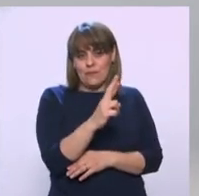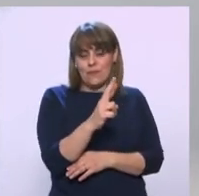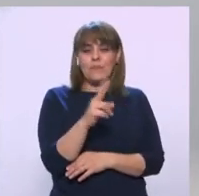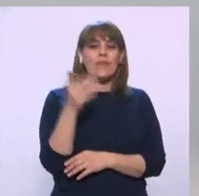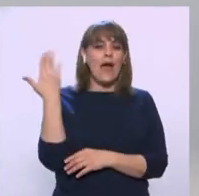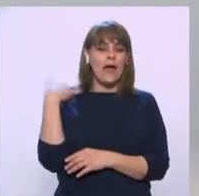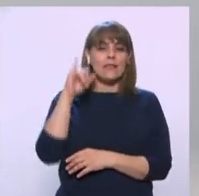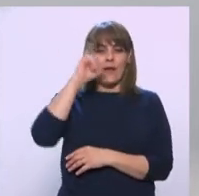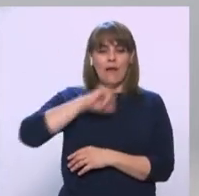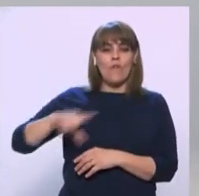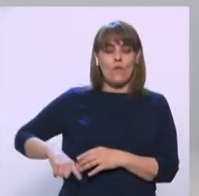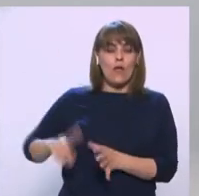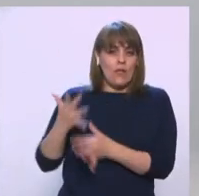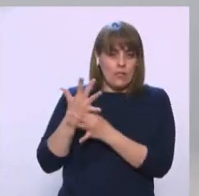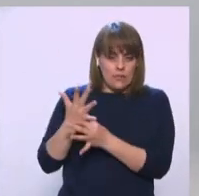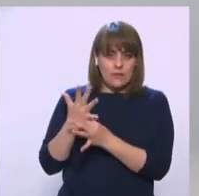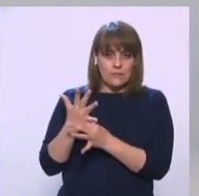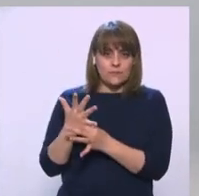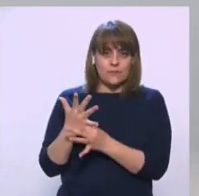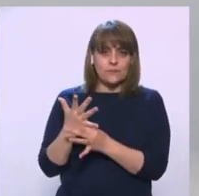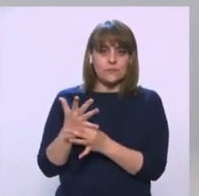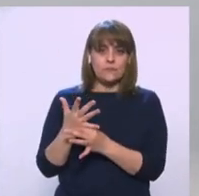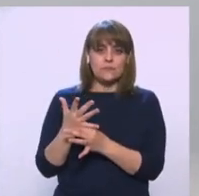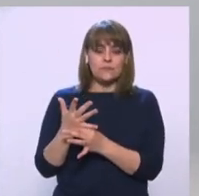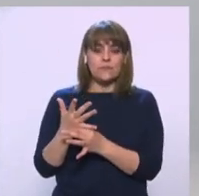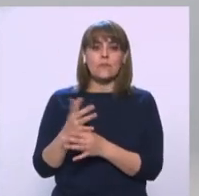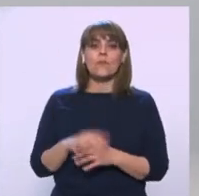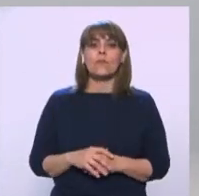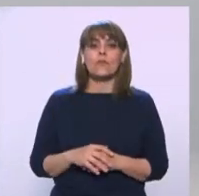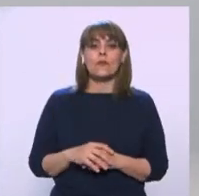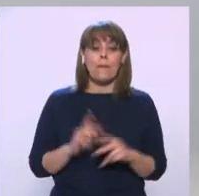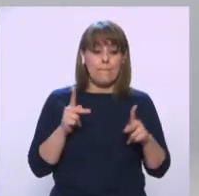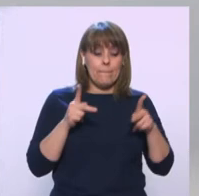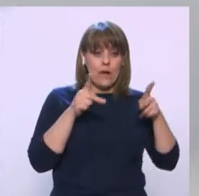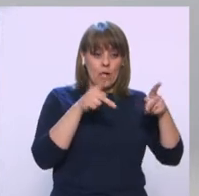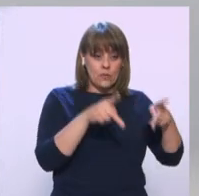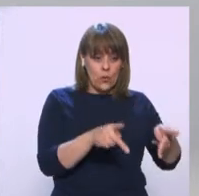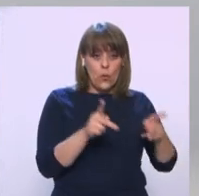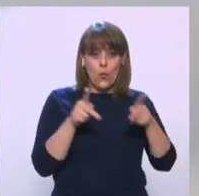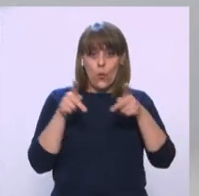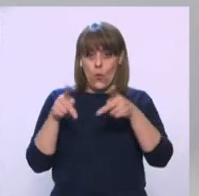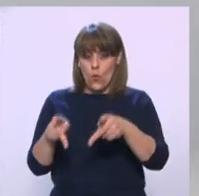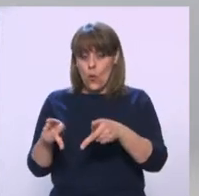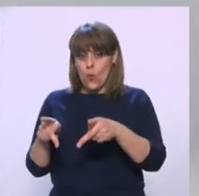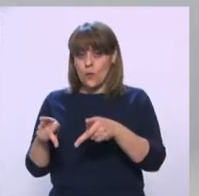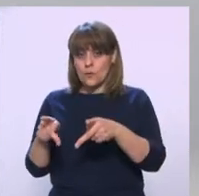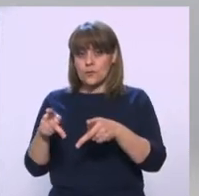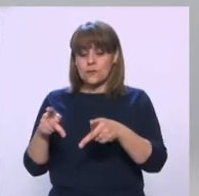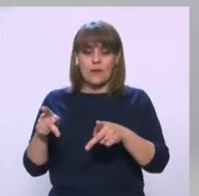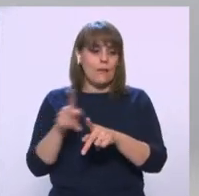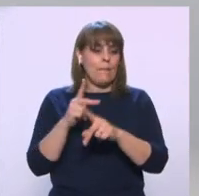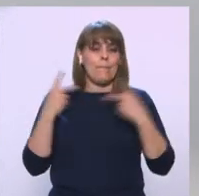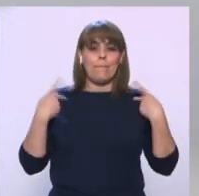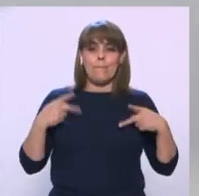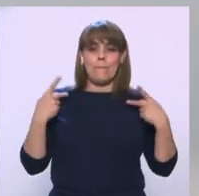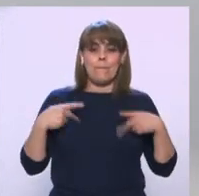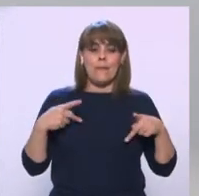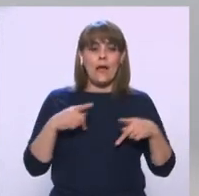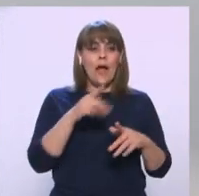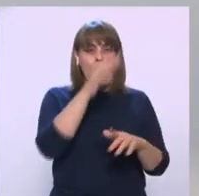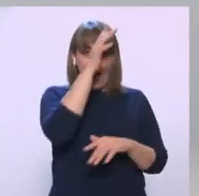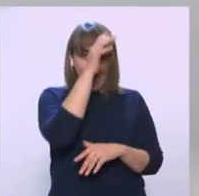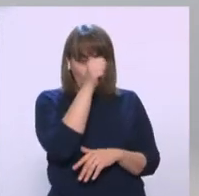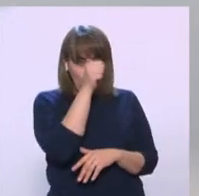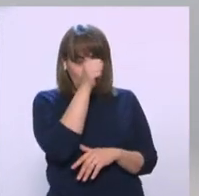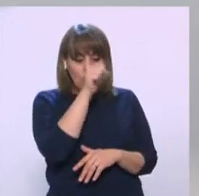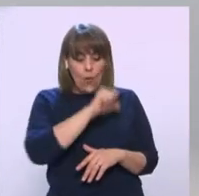la jefa de gobierno, bueno, los panteones comunitarios que lleguen a acuerdos con